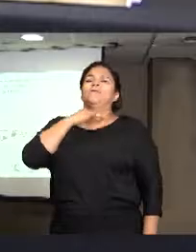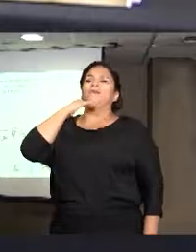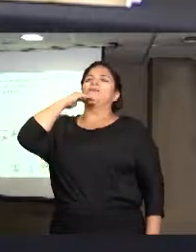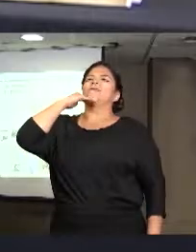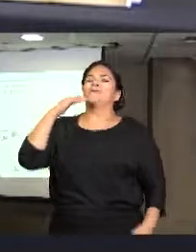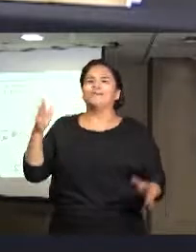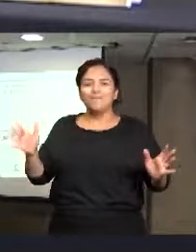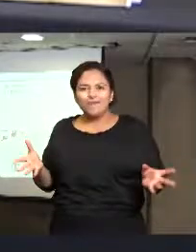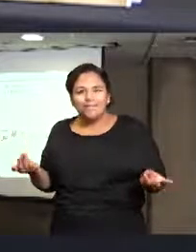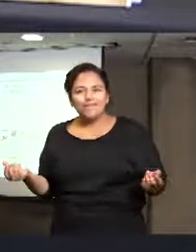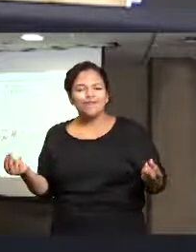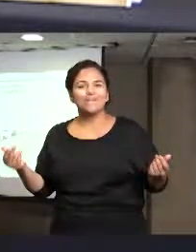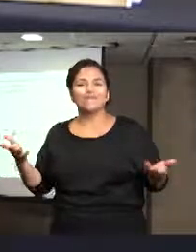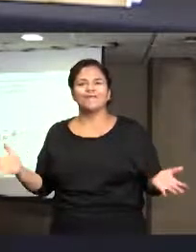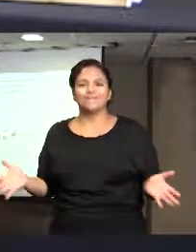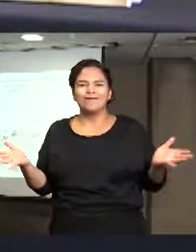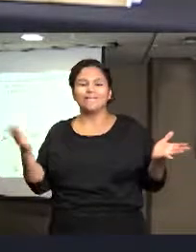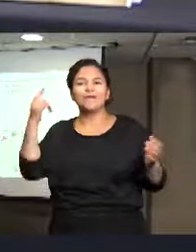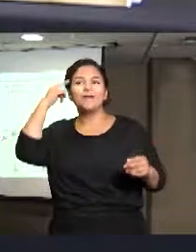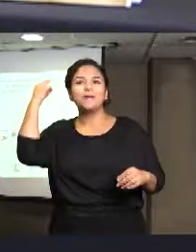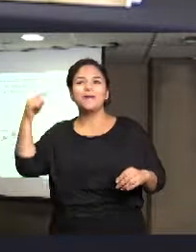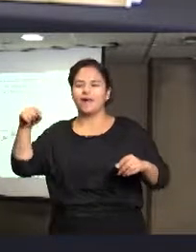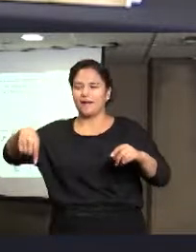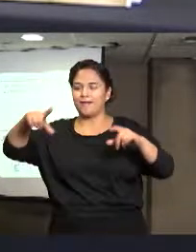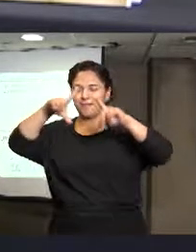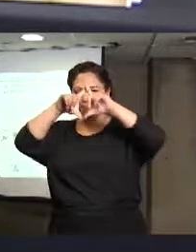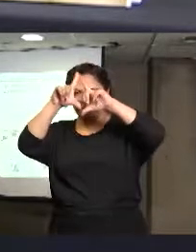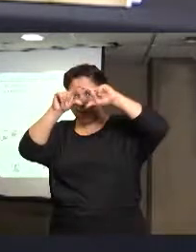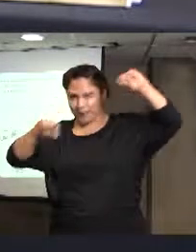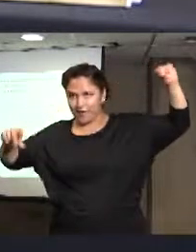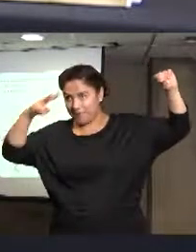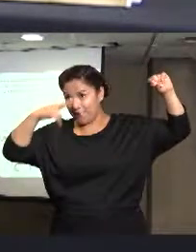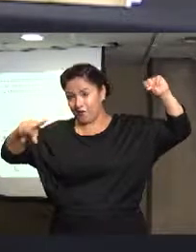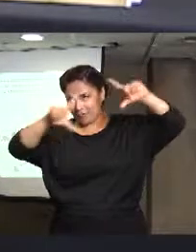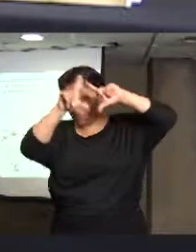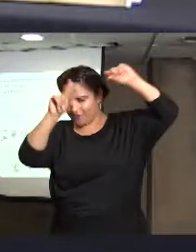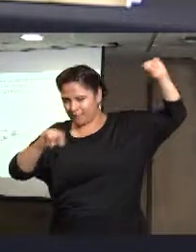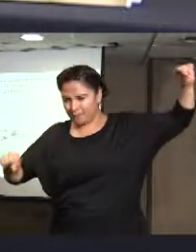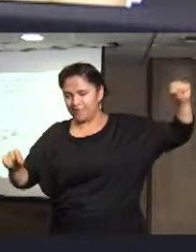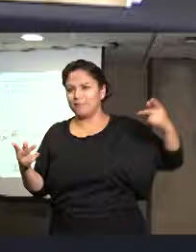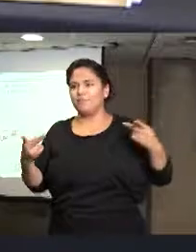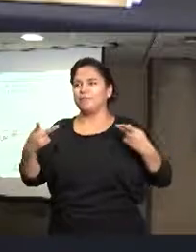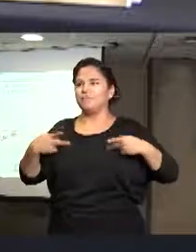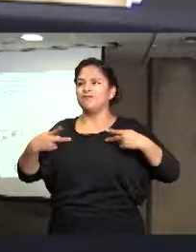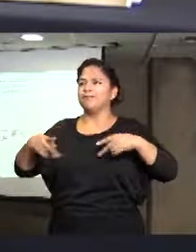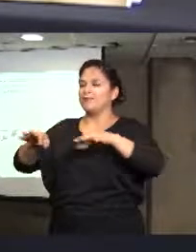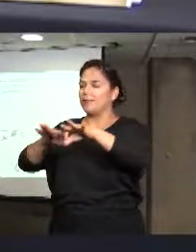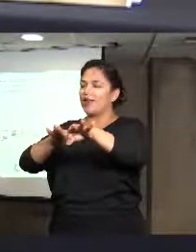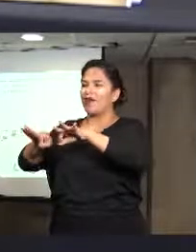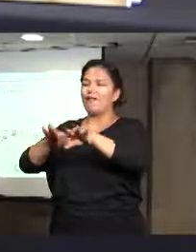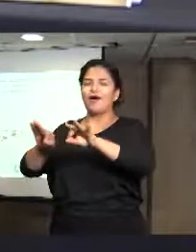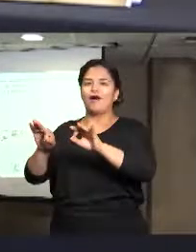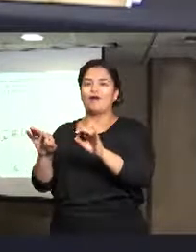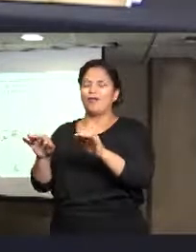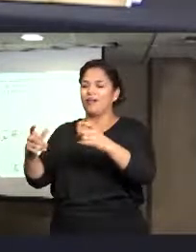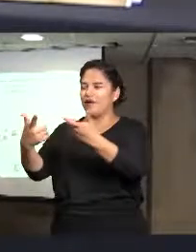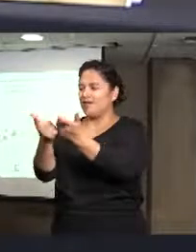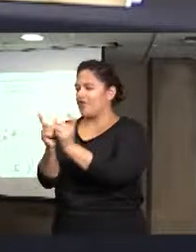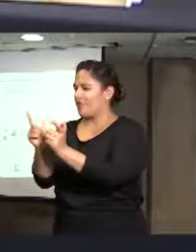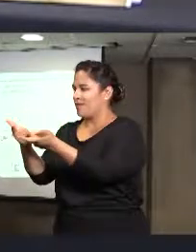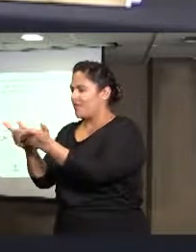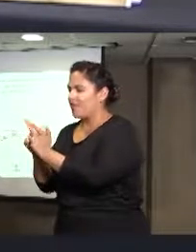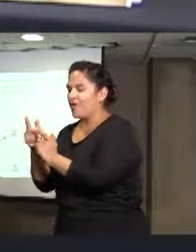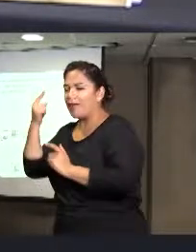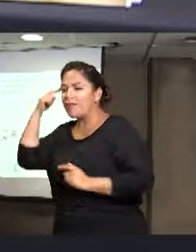animados a nivel nacional, toda nuestra red de asesores sociales, los trabajadores en este momento están desarrollando